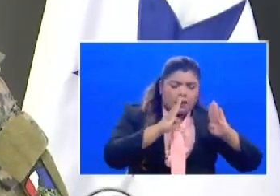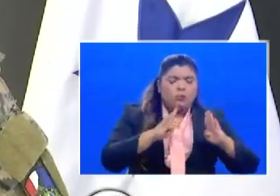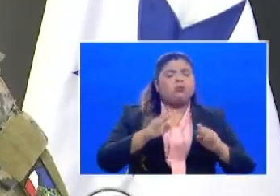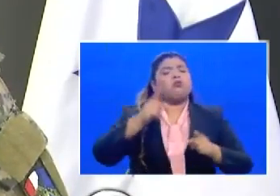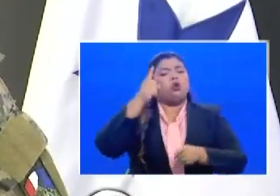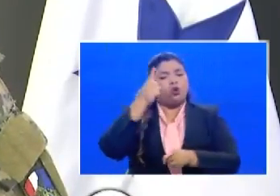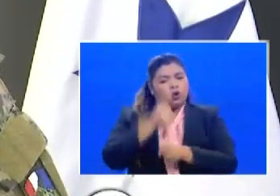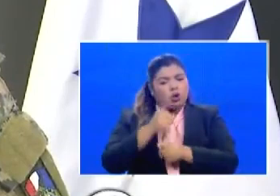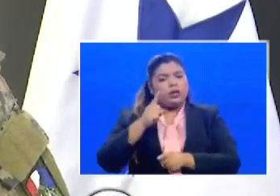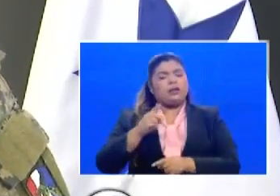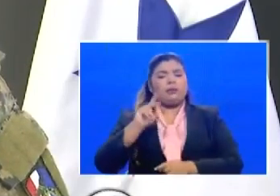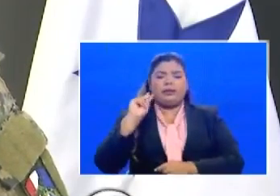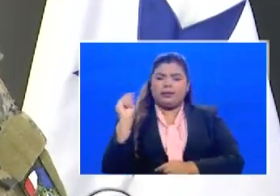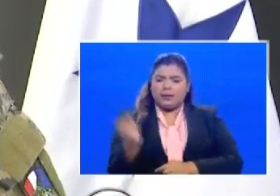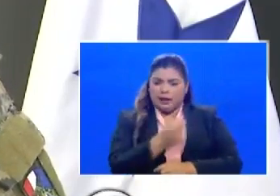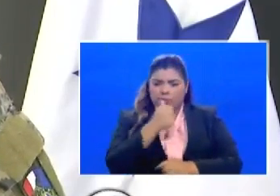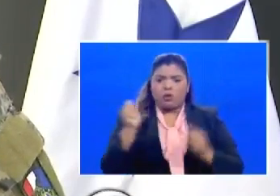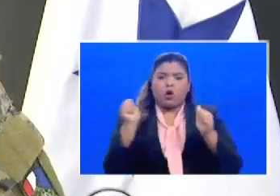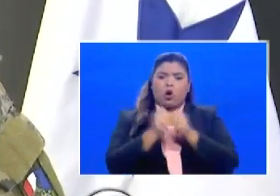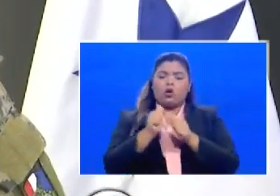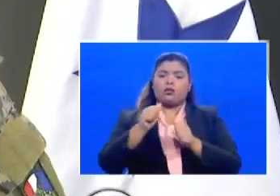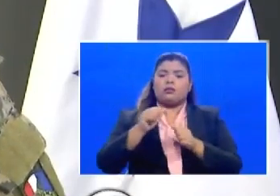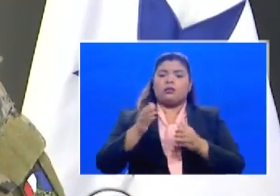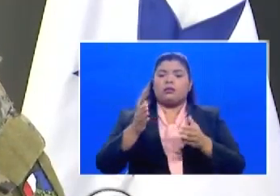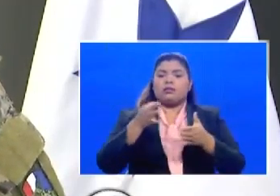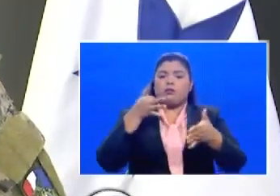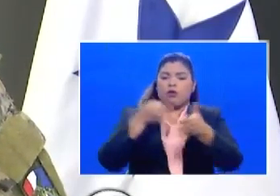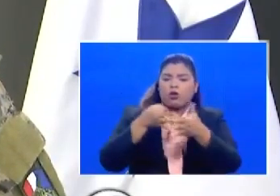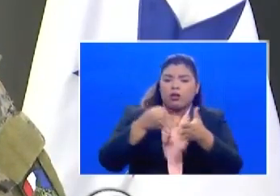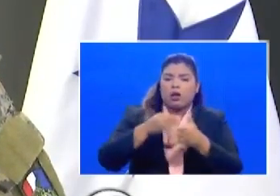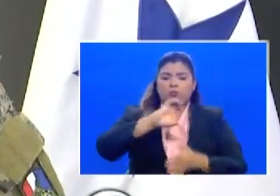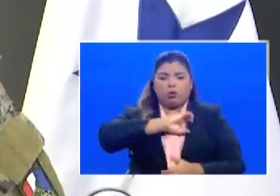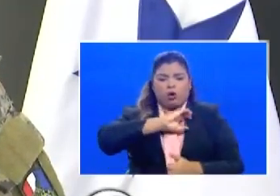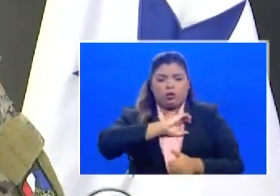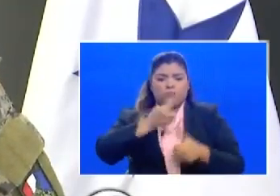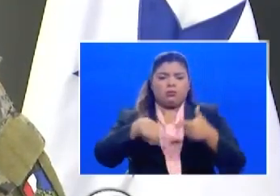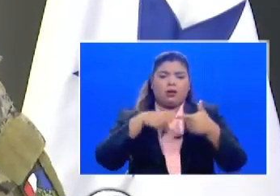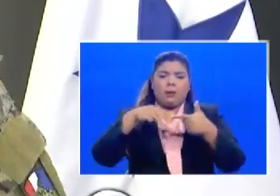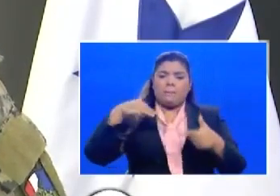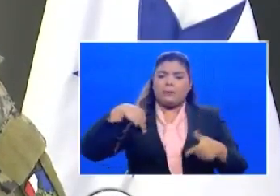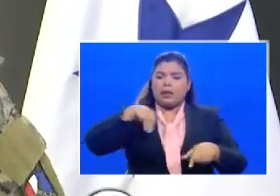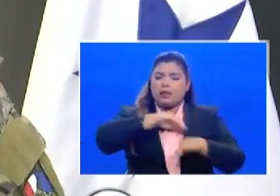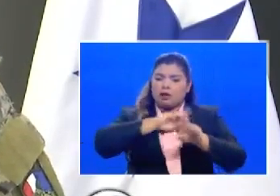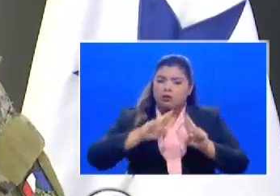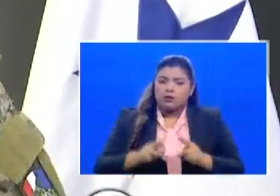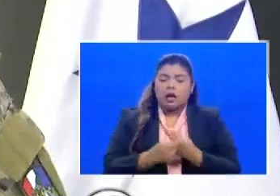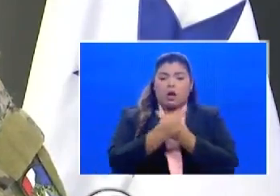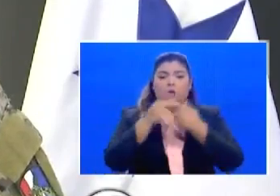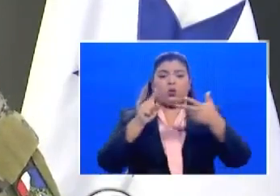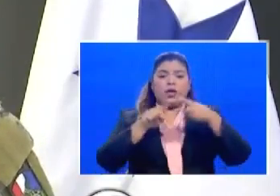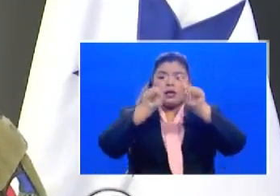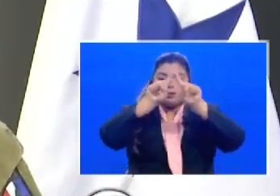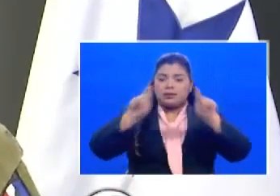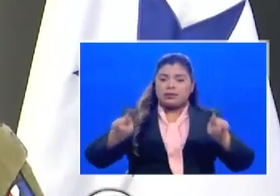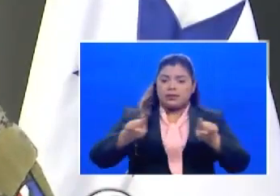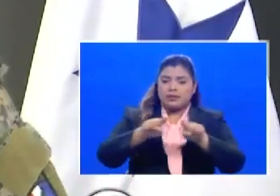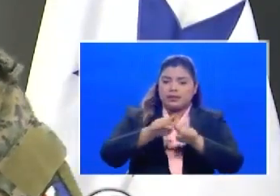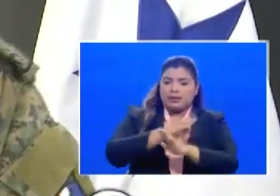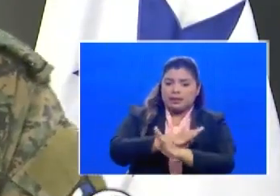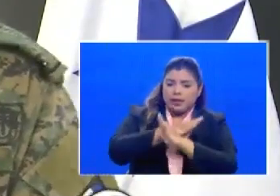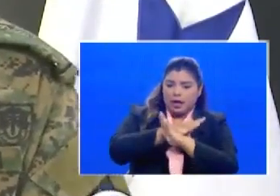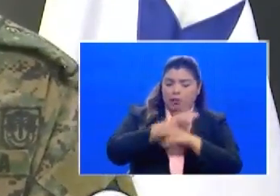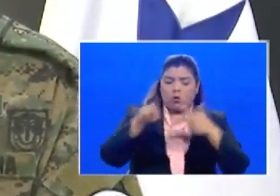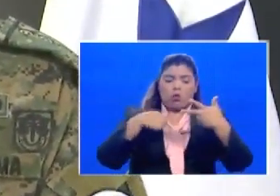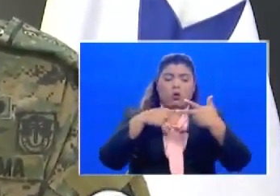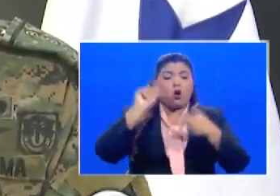por parte del SENAFROM del Servicio Nacional de Migración del Ministerio de Salud de SINAPROC y de la Gobernación de